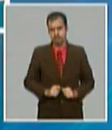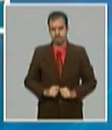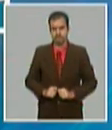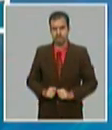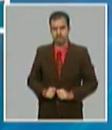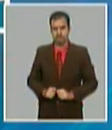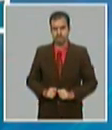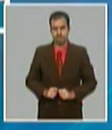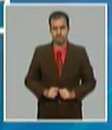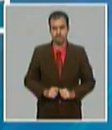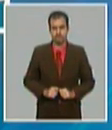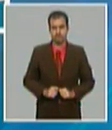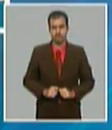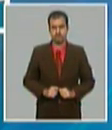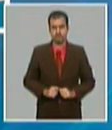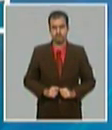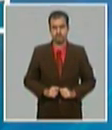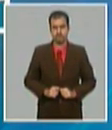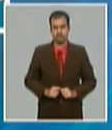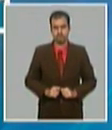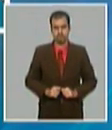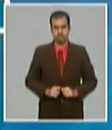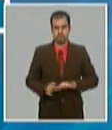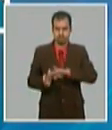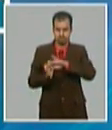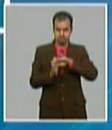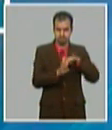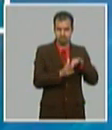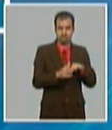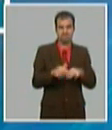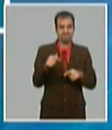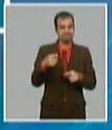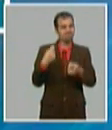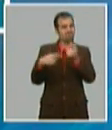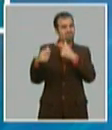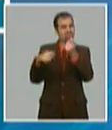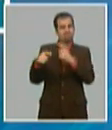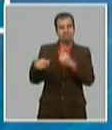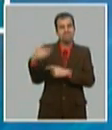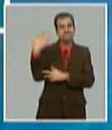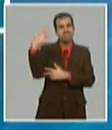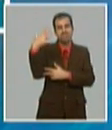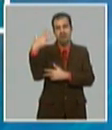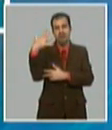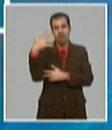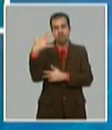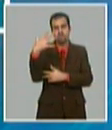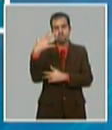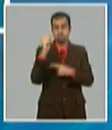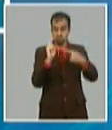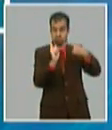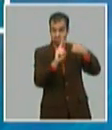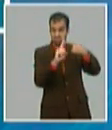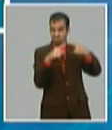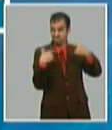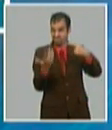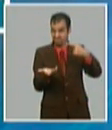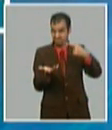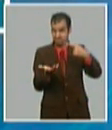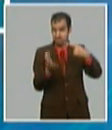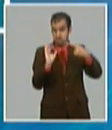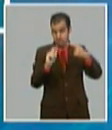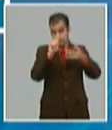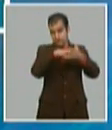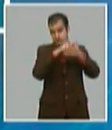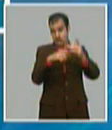Entonces, sobre las exportaciones, un primer objetivo que nos hemos planteado en el plan de la economía del